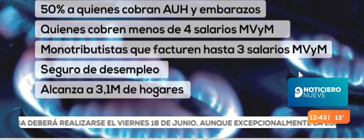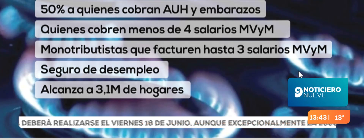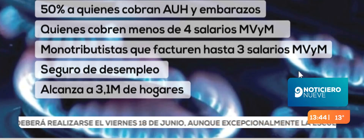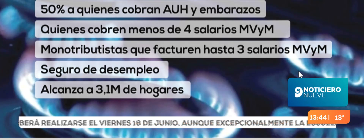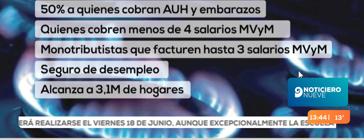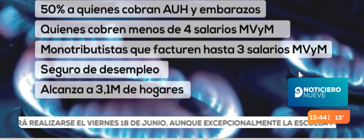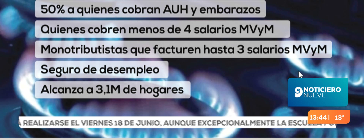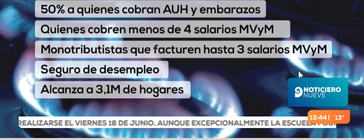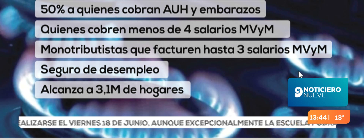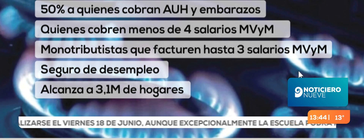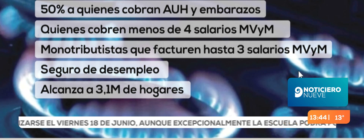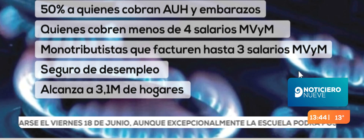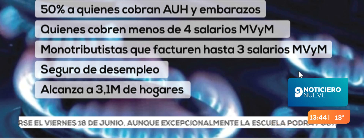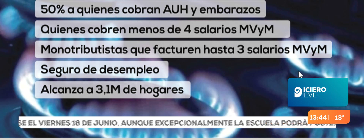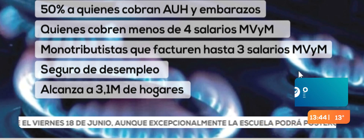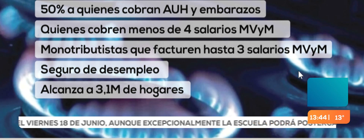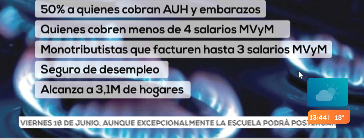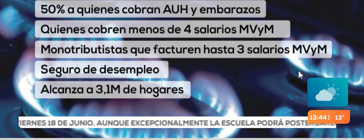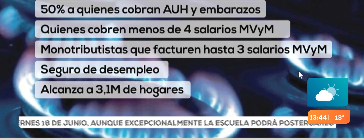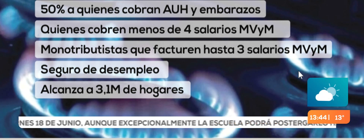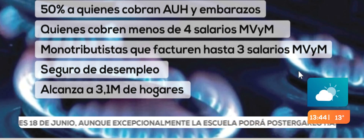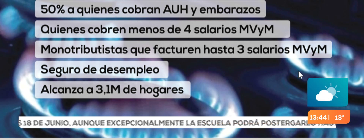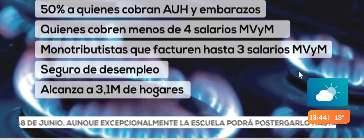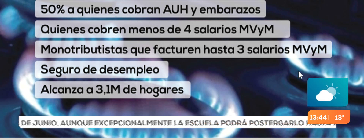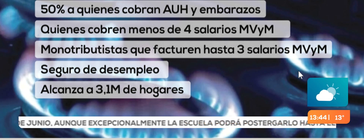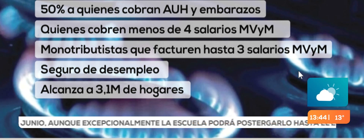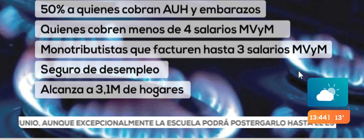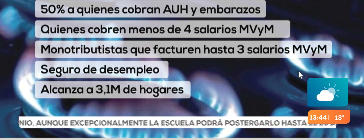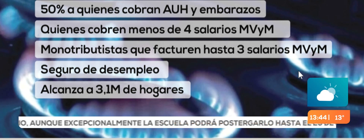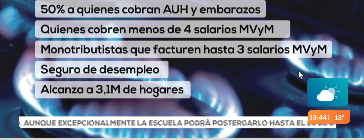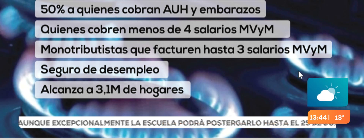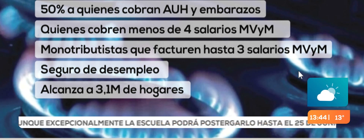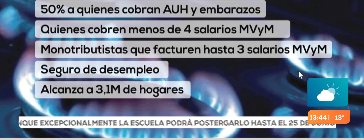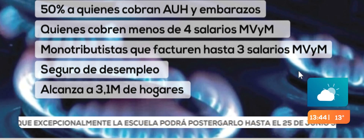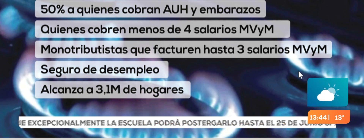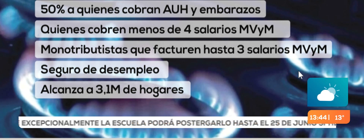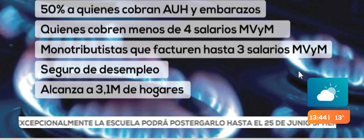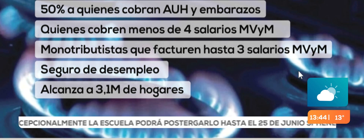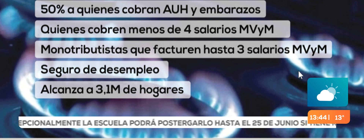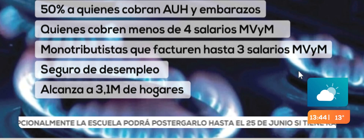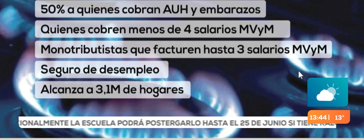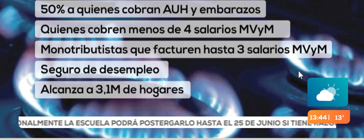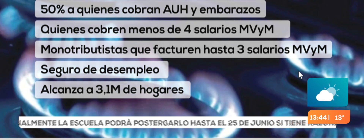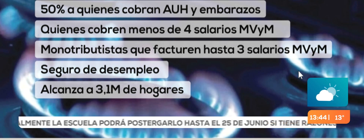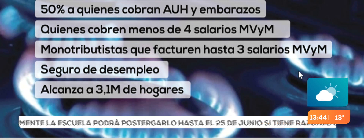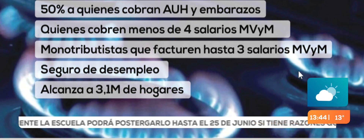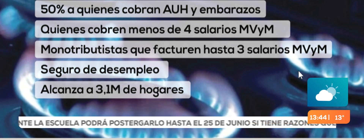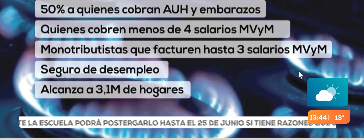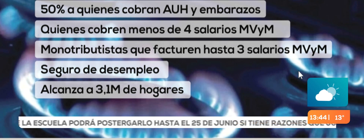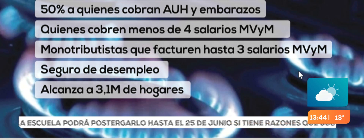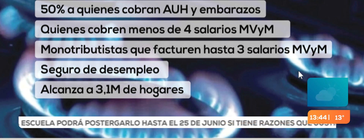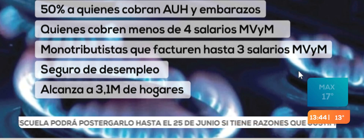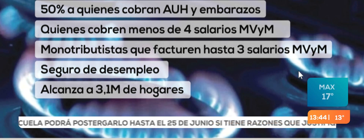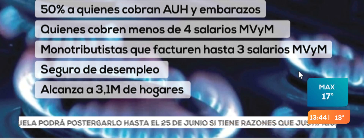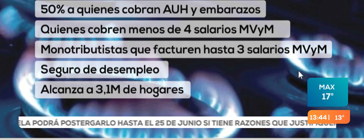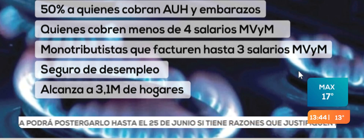% de descuento para los consumidores finales, en este caso somos nosotros. Y esto abarcaría a todos los... A todos los